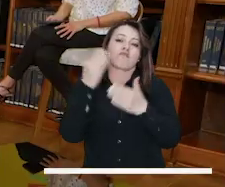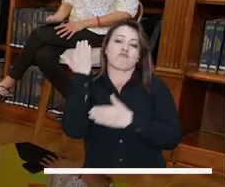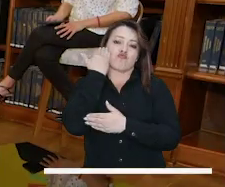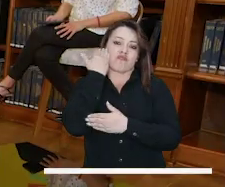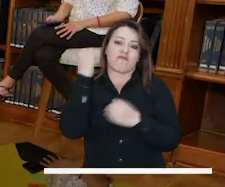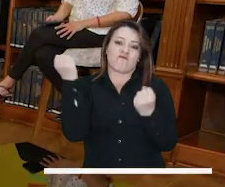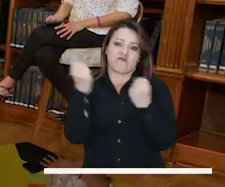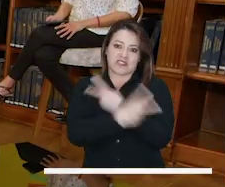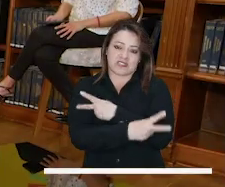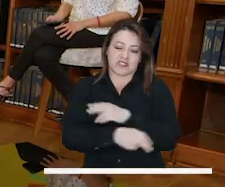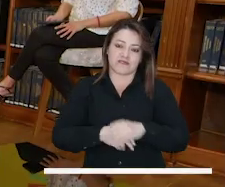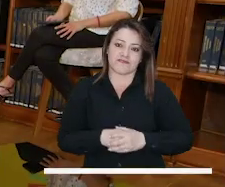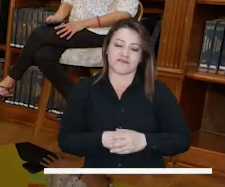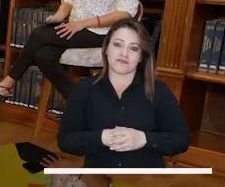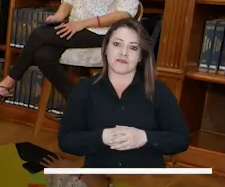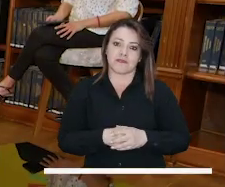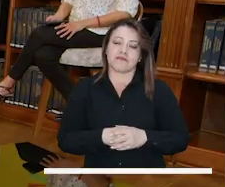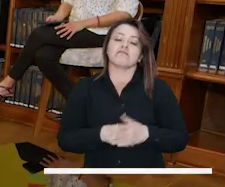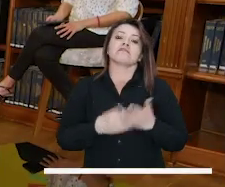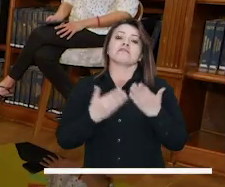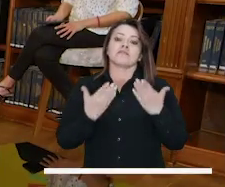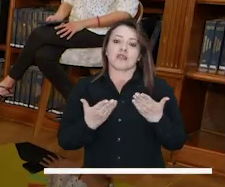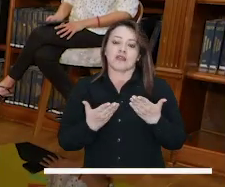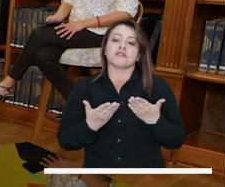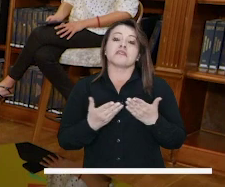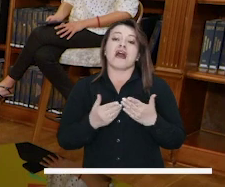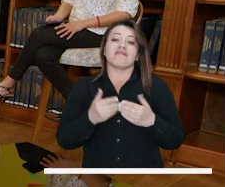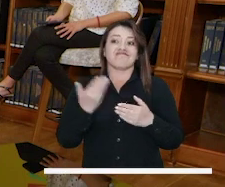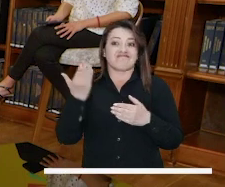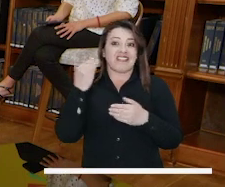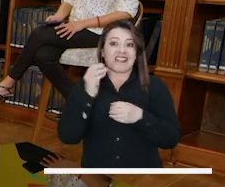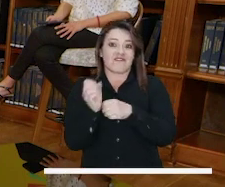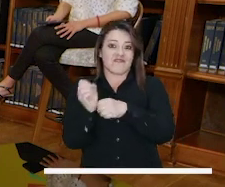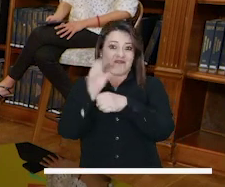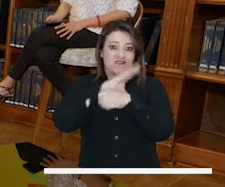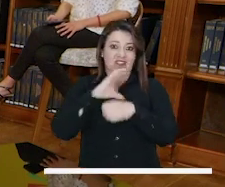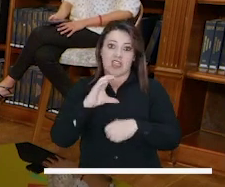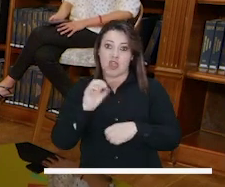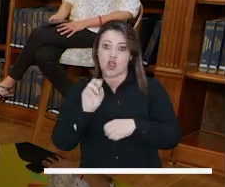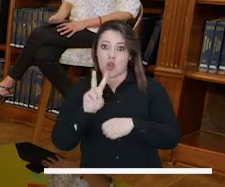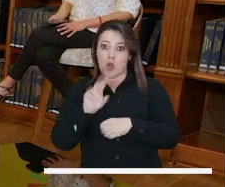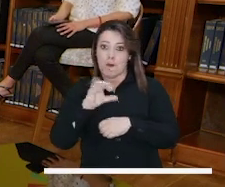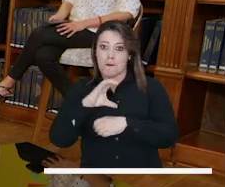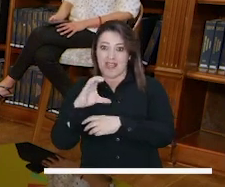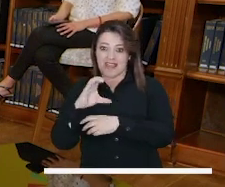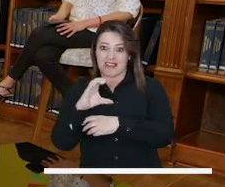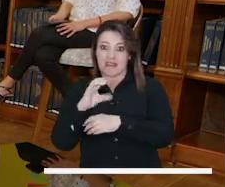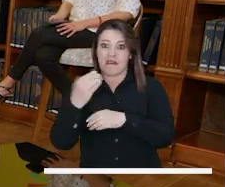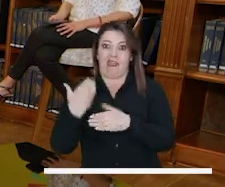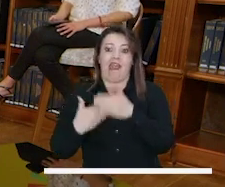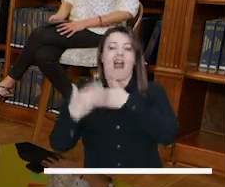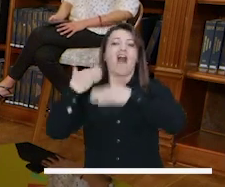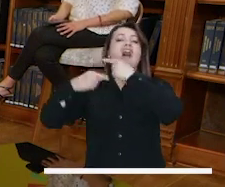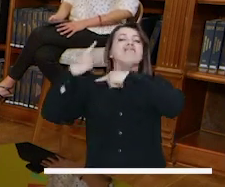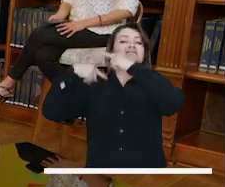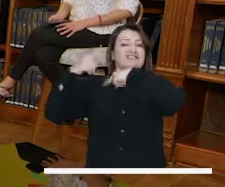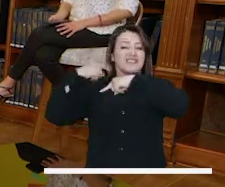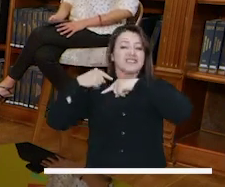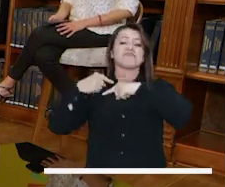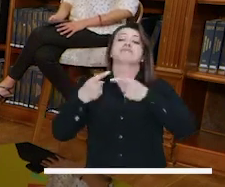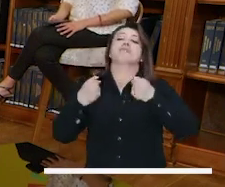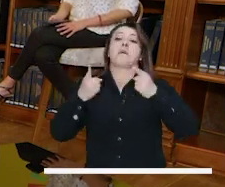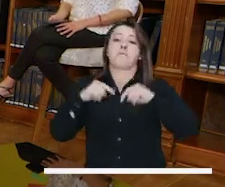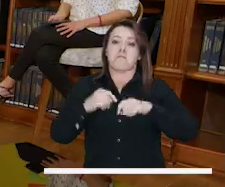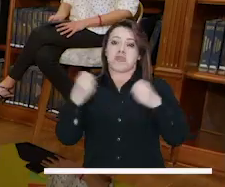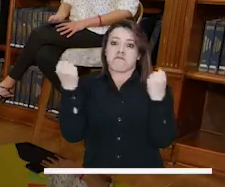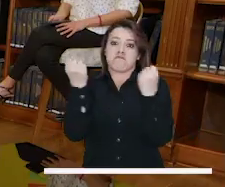generalmente de violencias frente a las mujeres. Pero es que además, incluso sin esta pandemia del COVID-19, el mundo